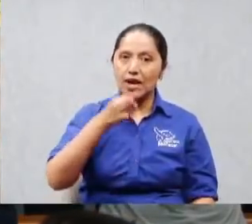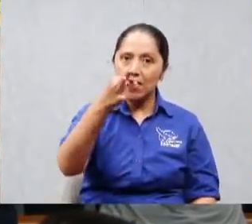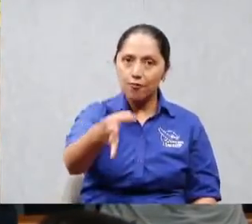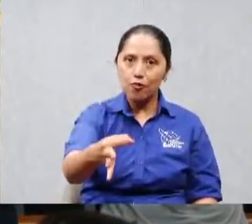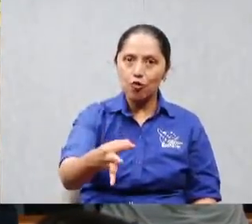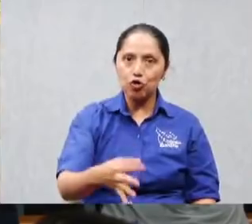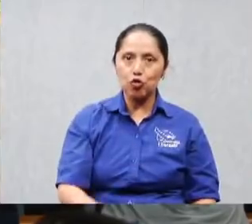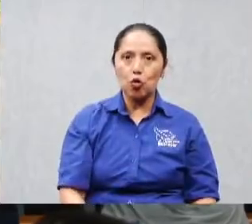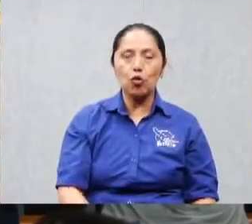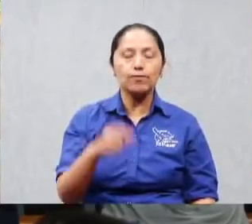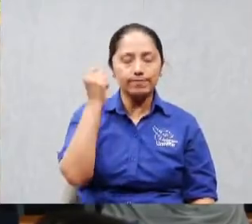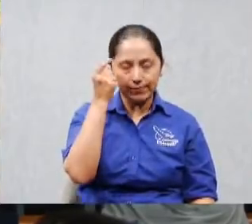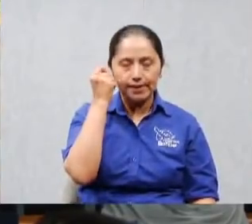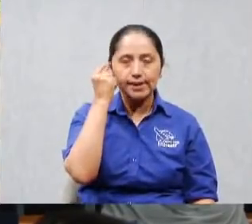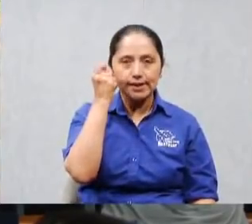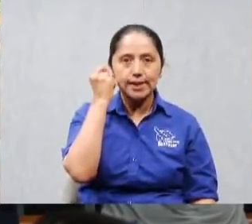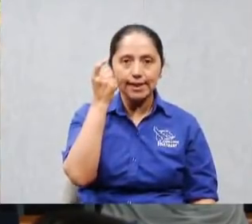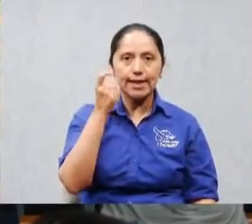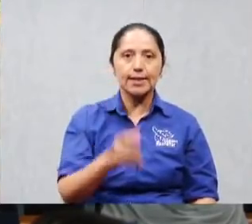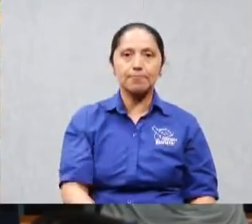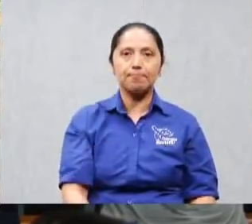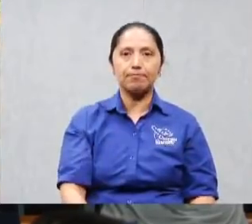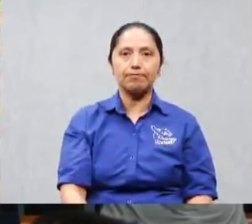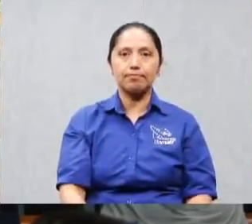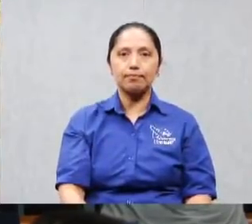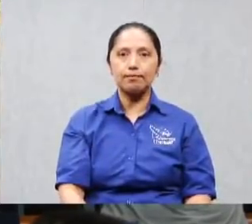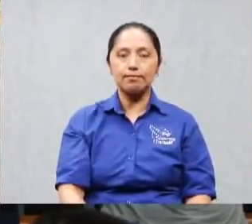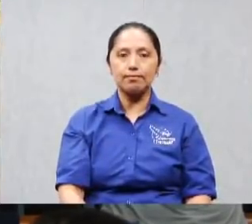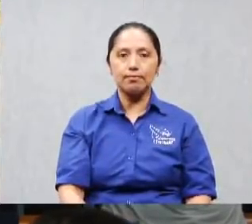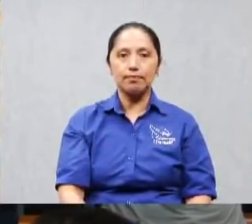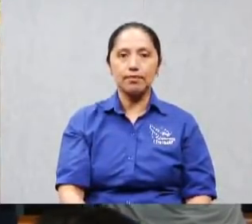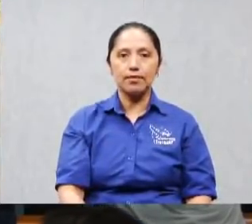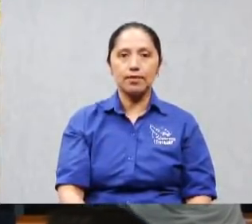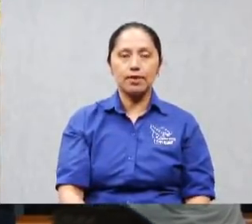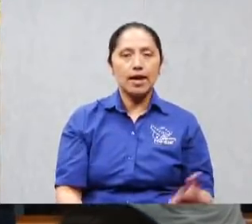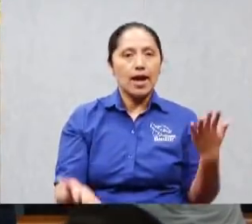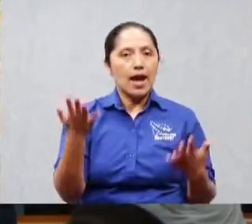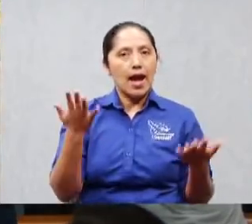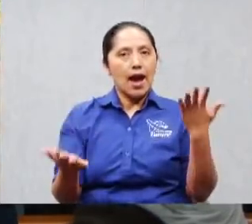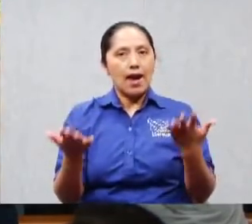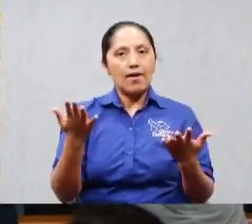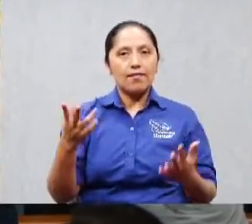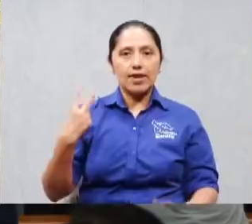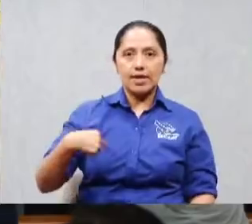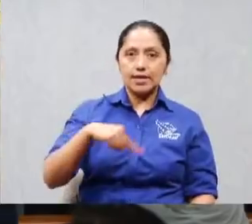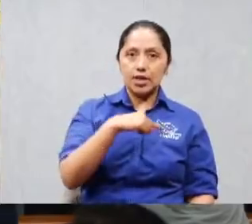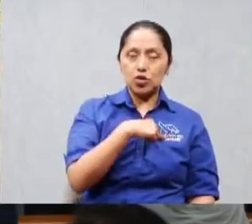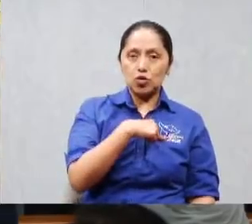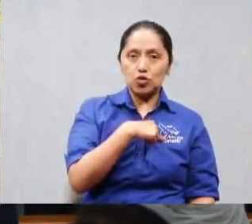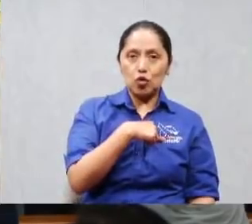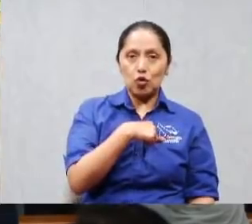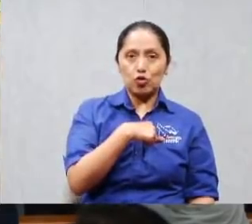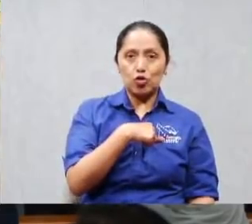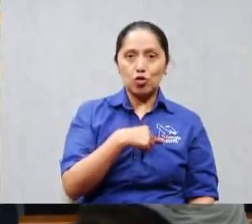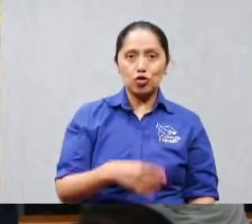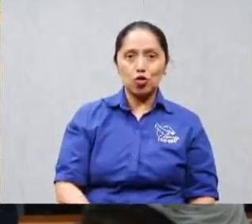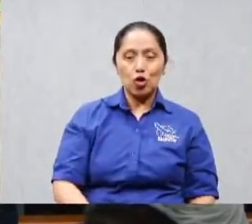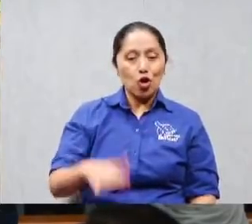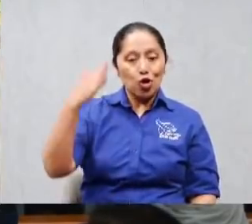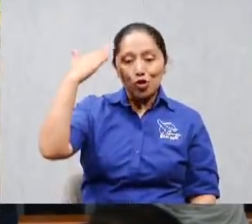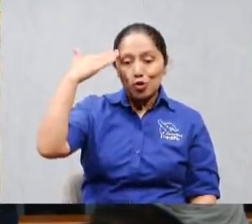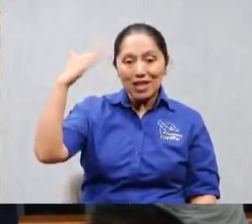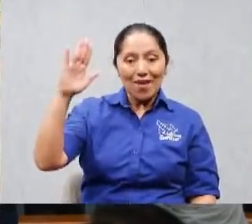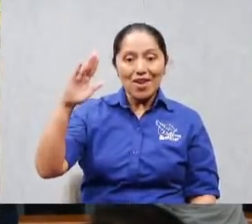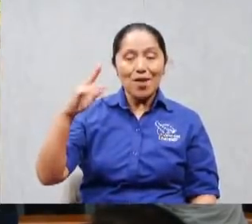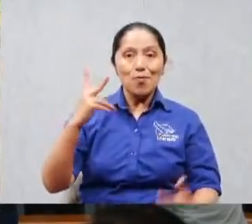terminé de predicar y que tengo que bajar de aquí pero pero lo que quiero decir es a veces nosotros estamos sin saber cuál es el proyecto el